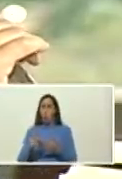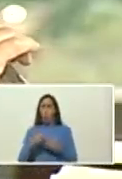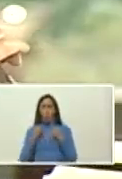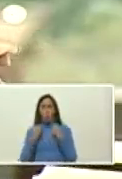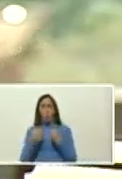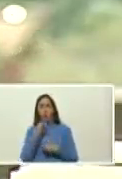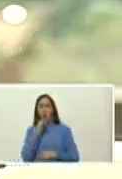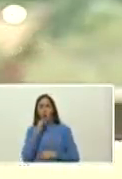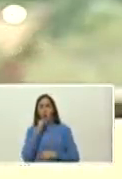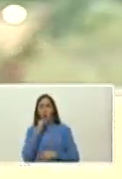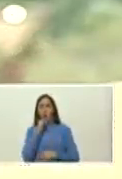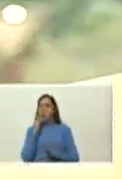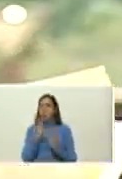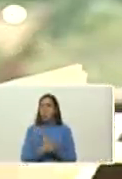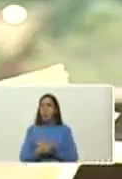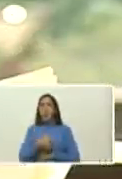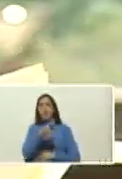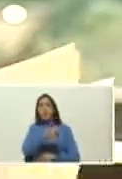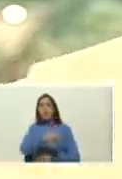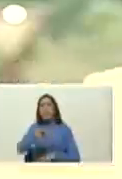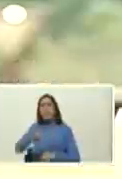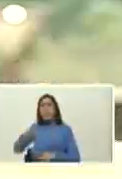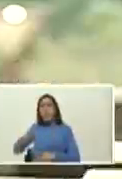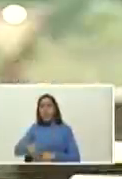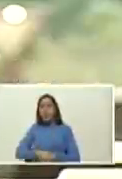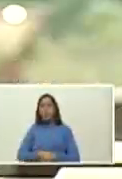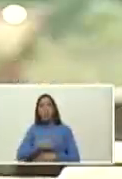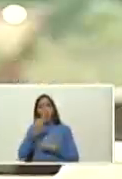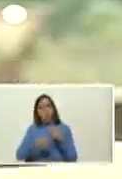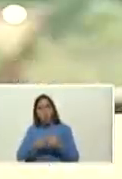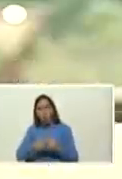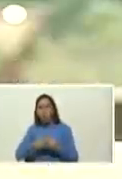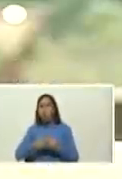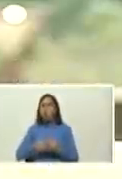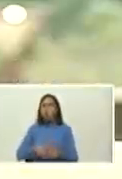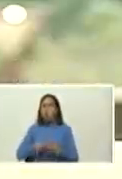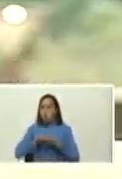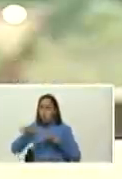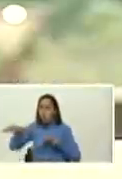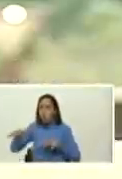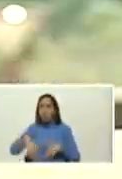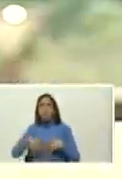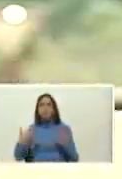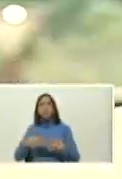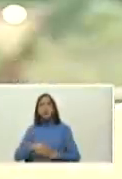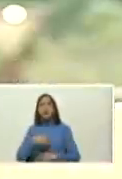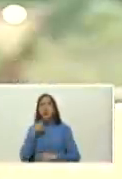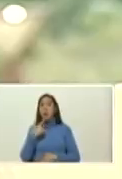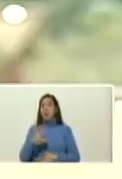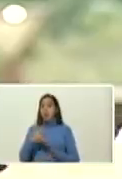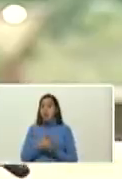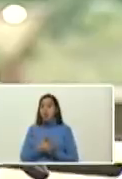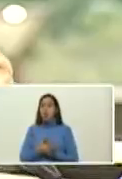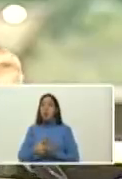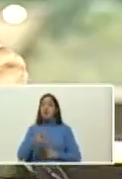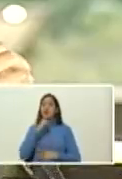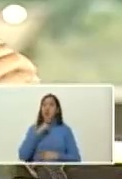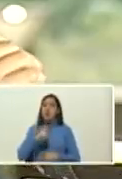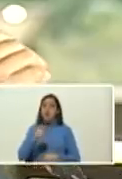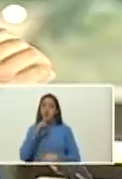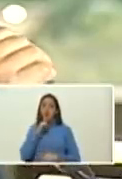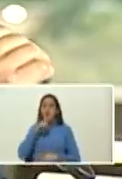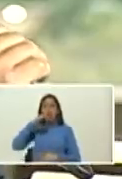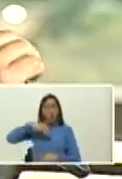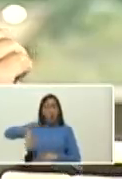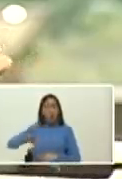con gente desbordando los espacios y yo decía que a pesar de las vicisitudes que ha vivido el